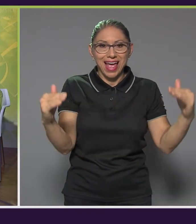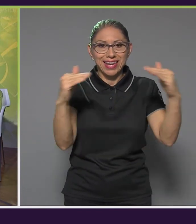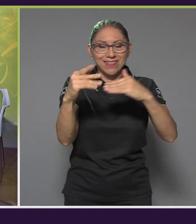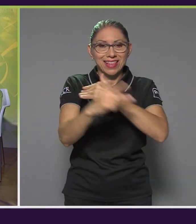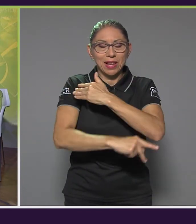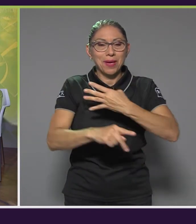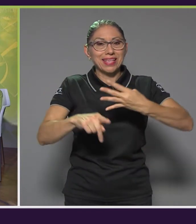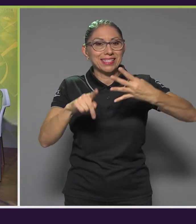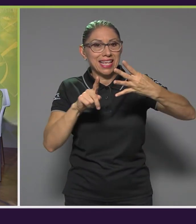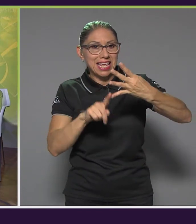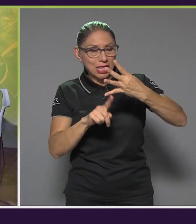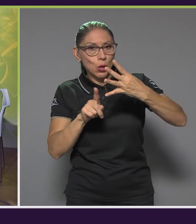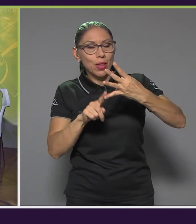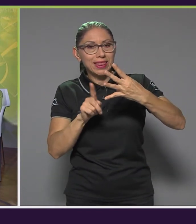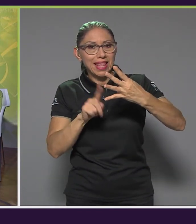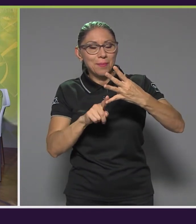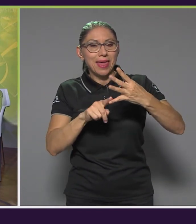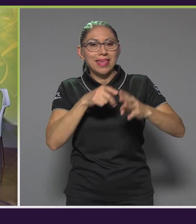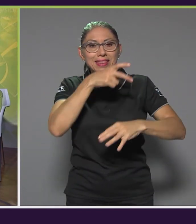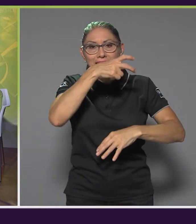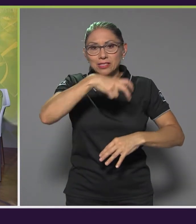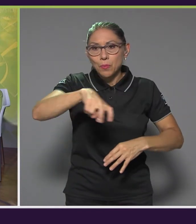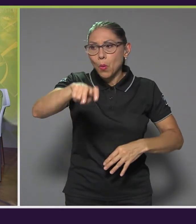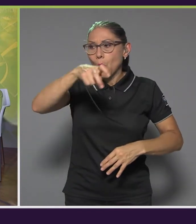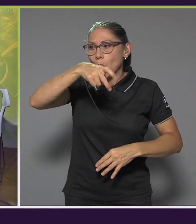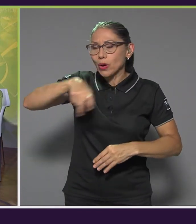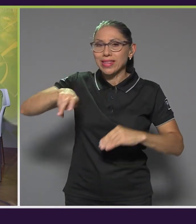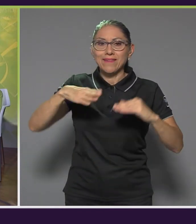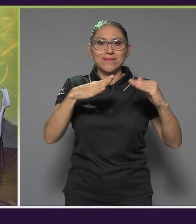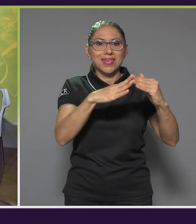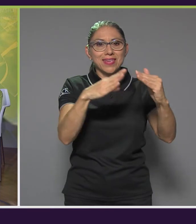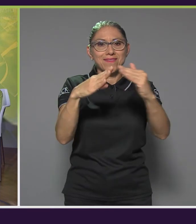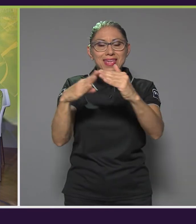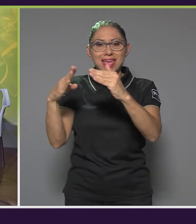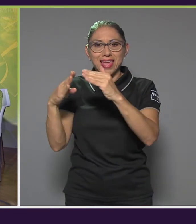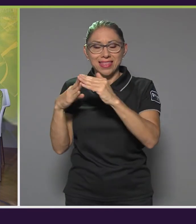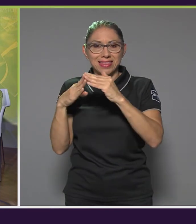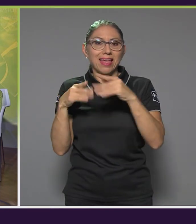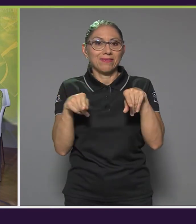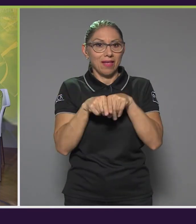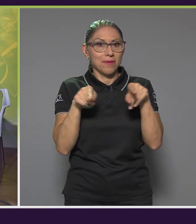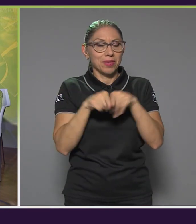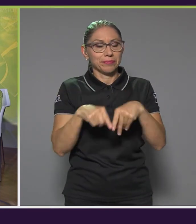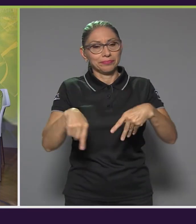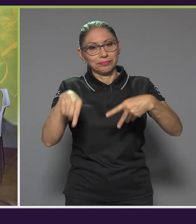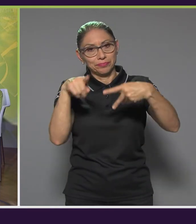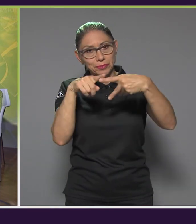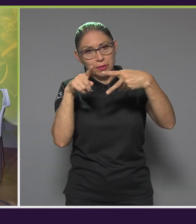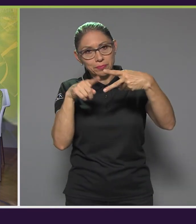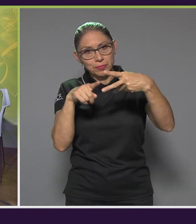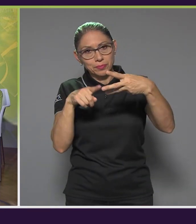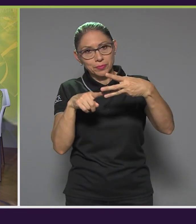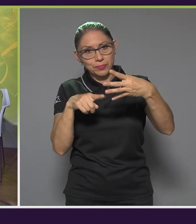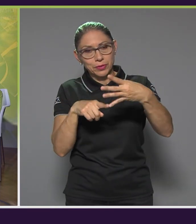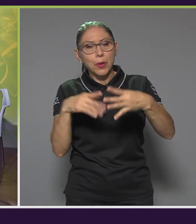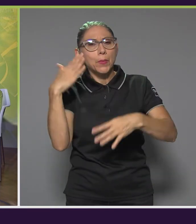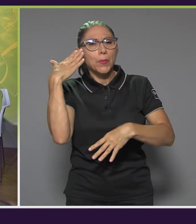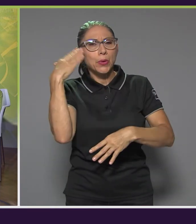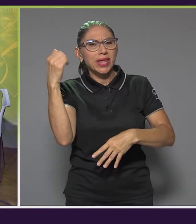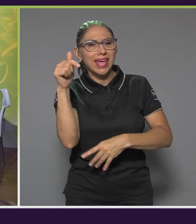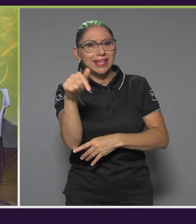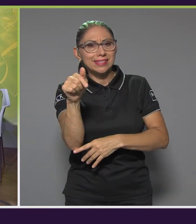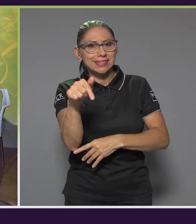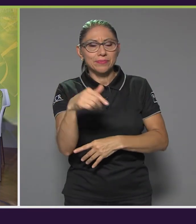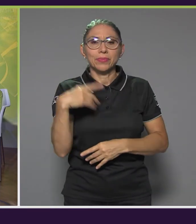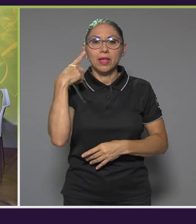tenemos también todo el tema de transporte, vivienda y demás agrupada en estas líneas. Entonces, ¿por qué de esta manera? Porque a la hora